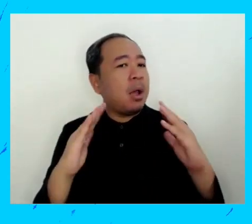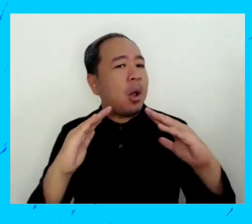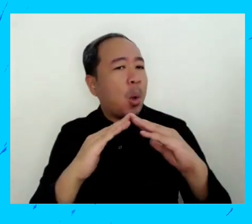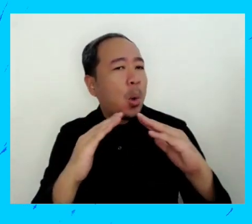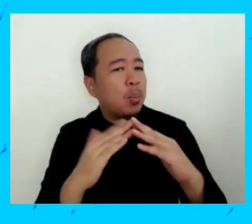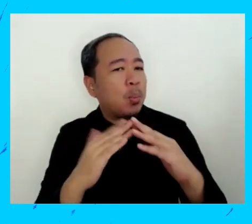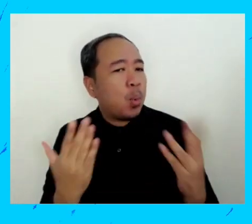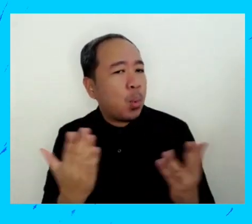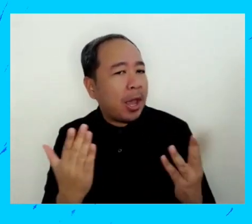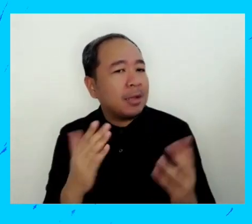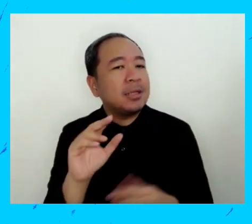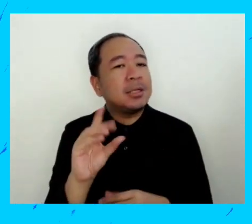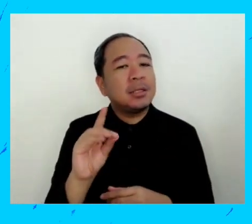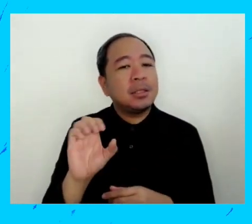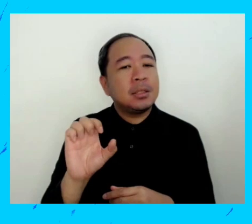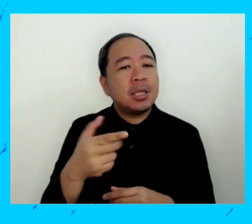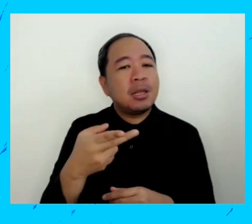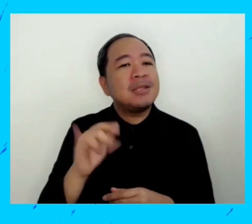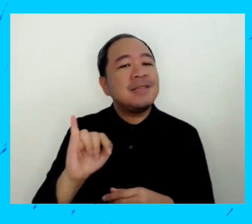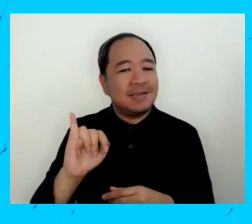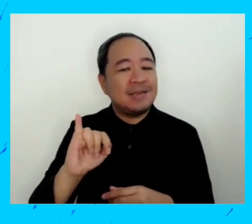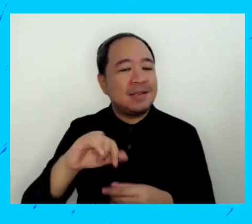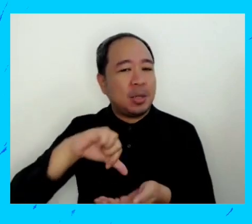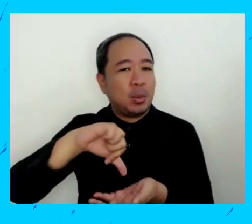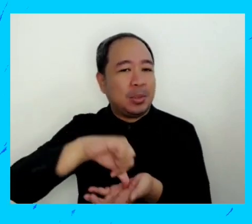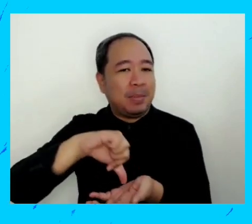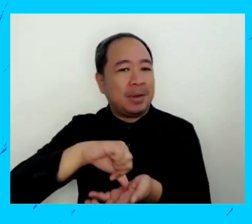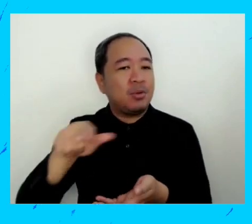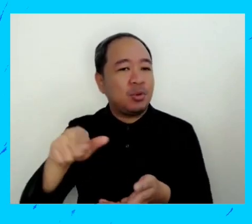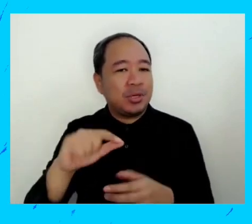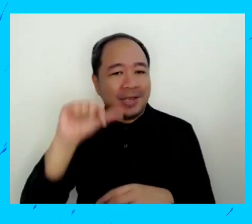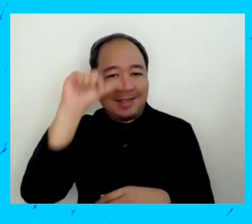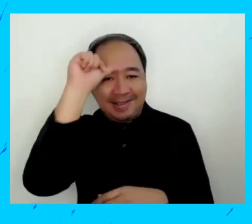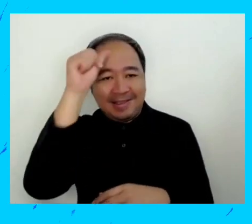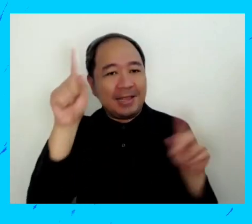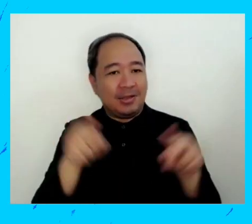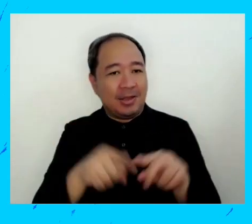I'm now we're to serve and global we're to you